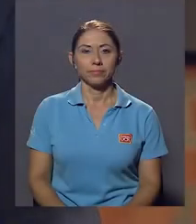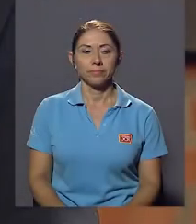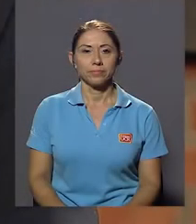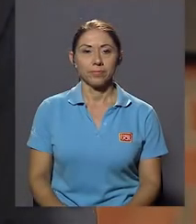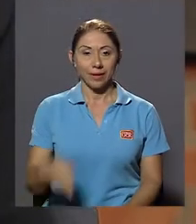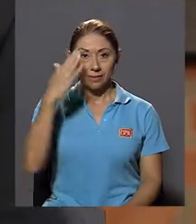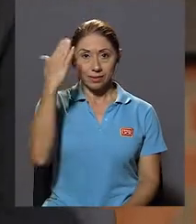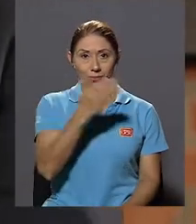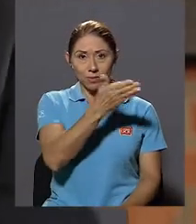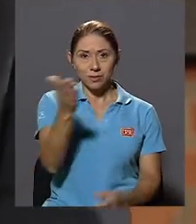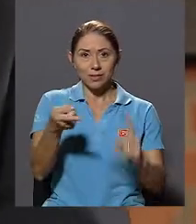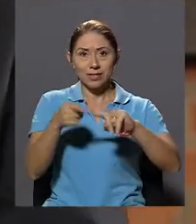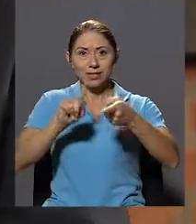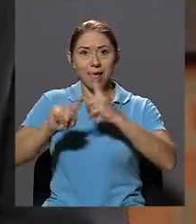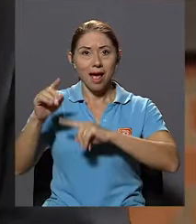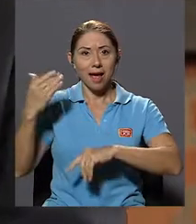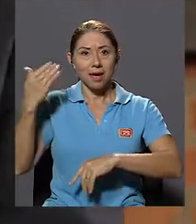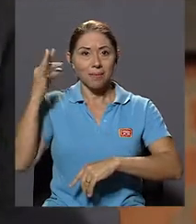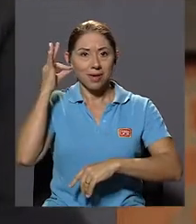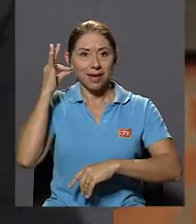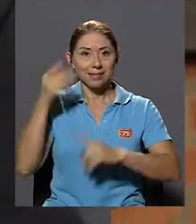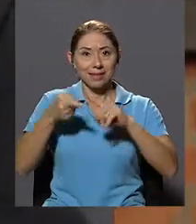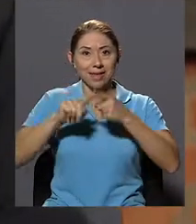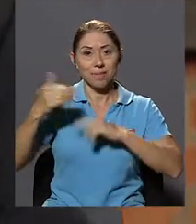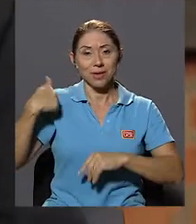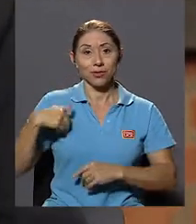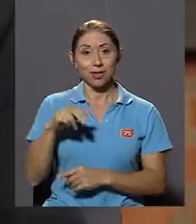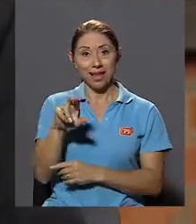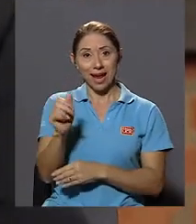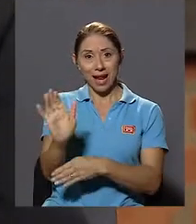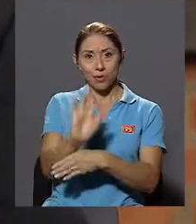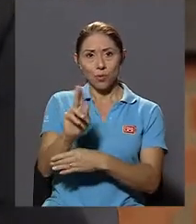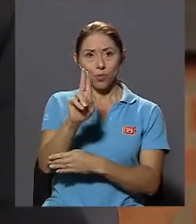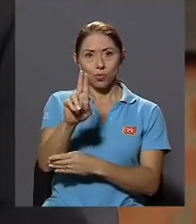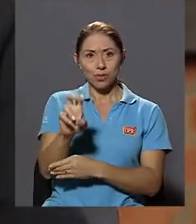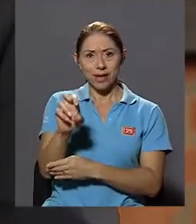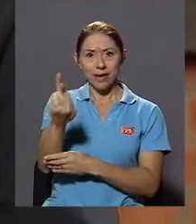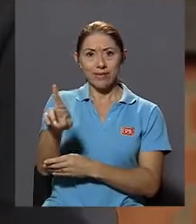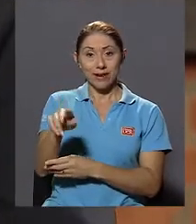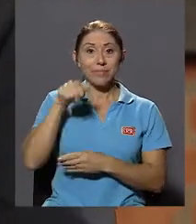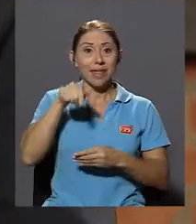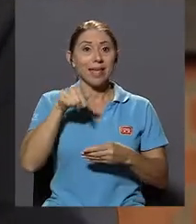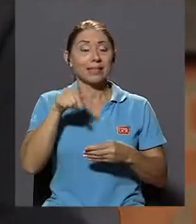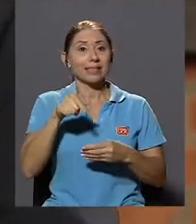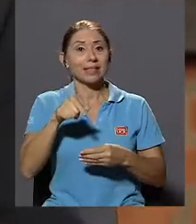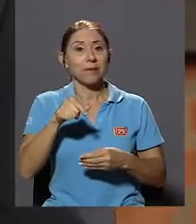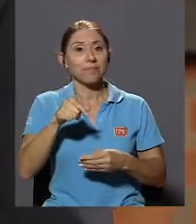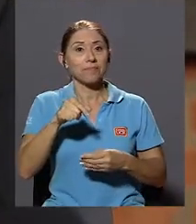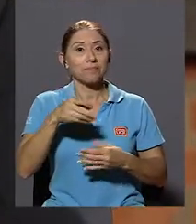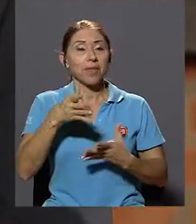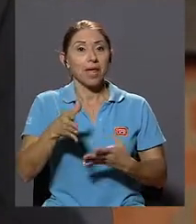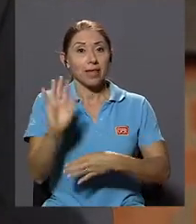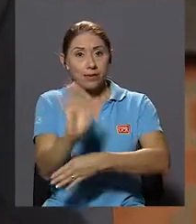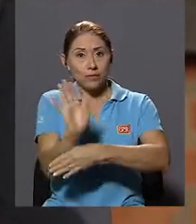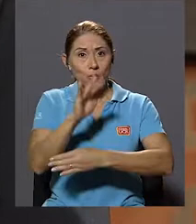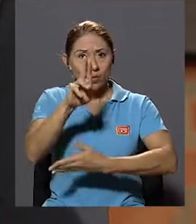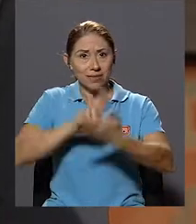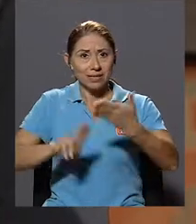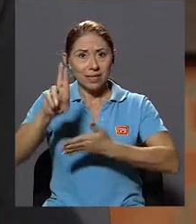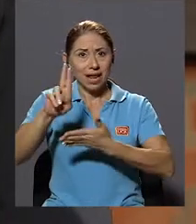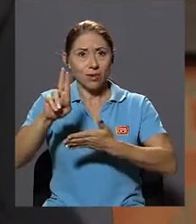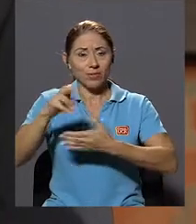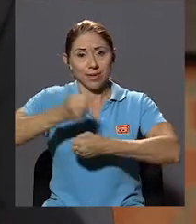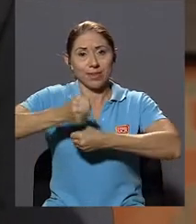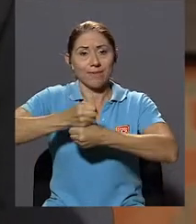Los saludamos amigas y amigos de Canal UCR Este medio universitario que se